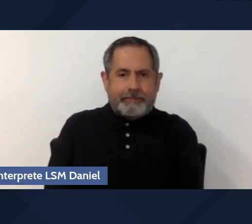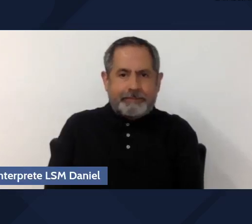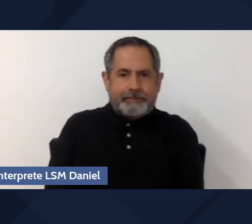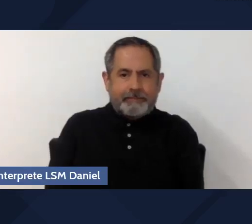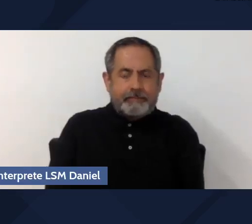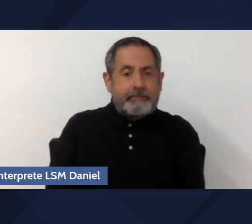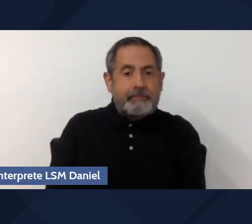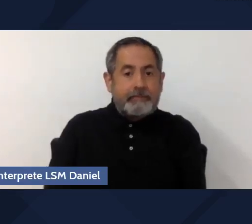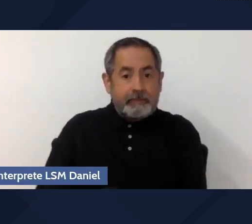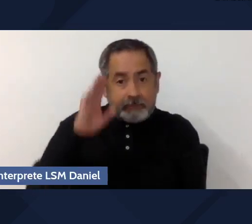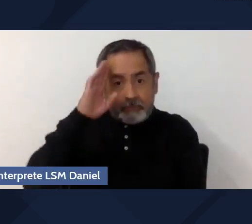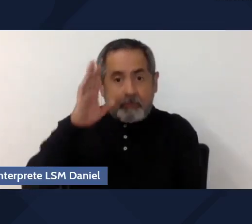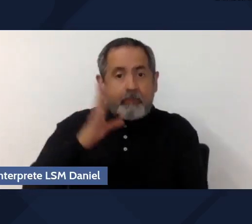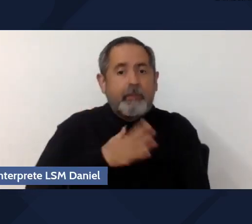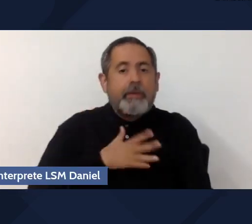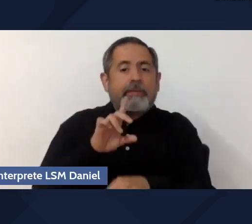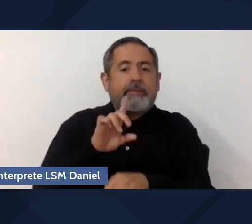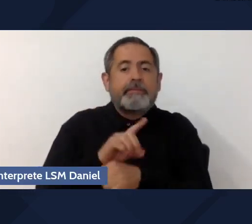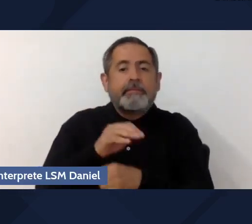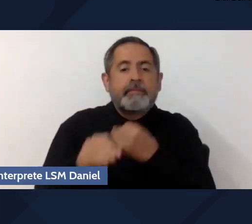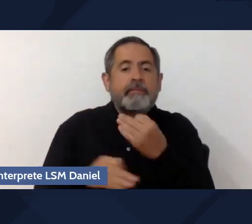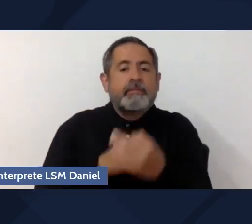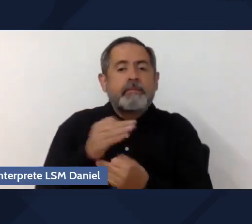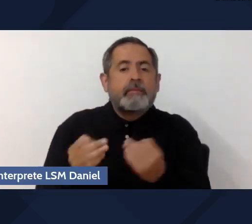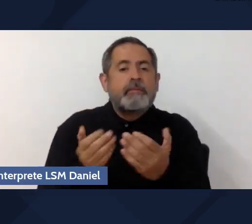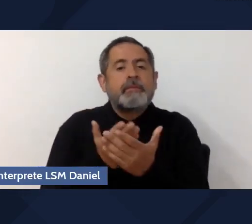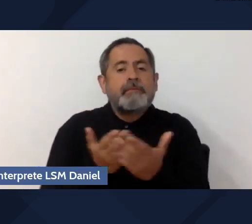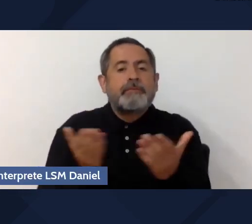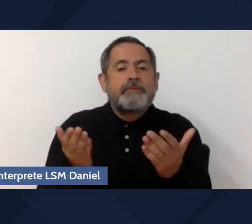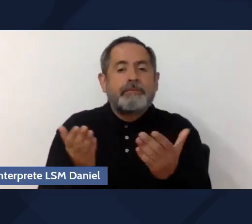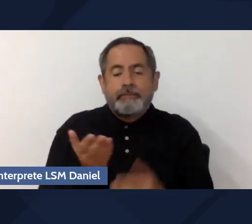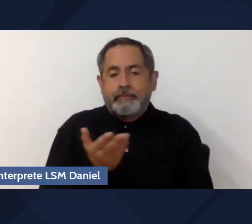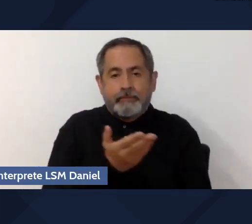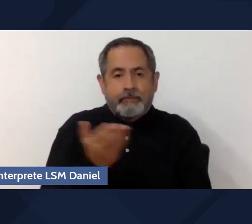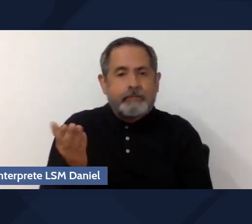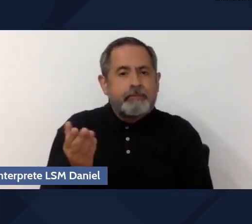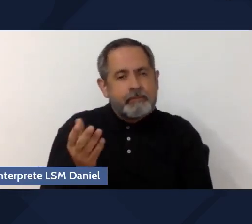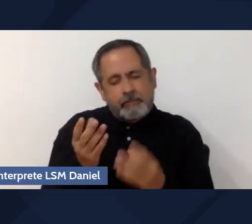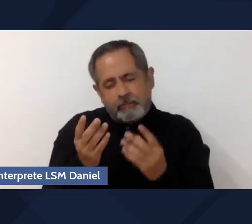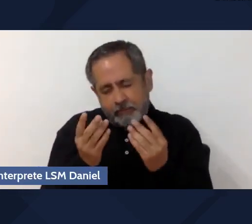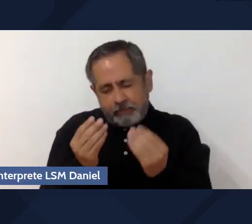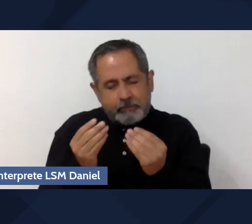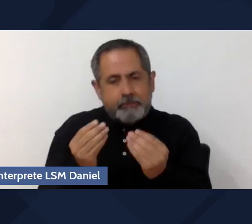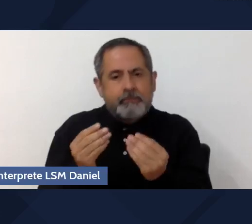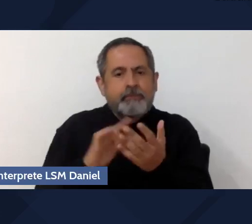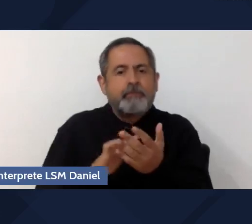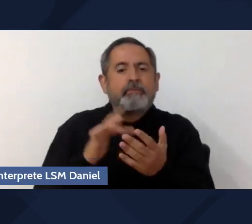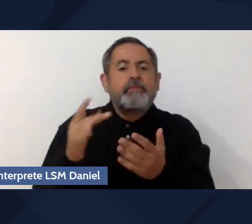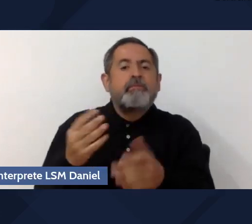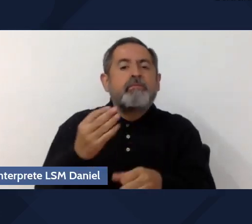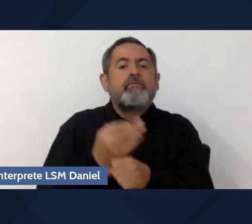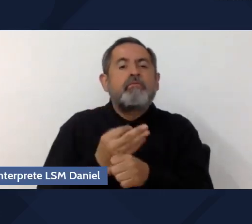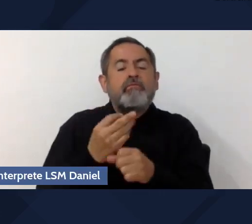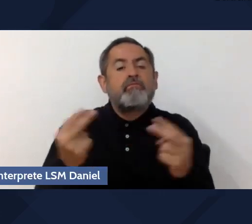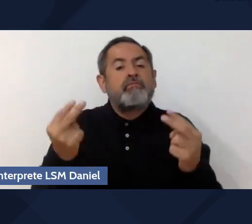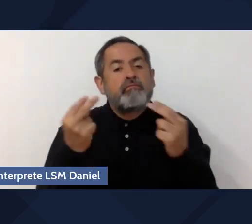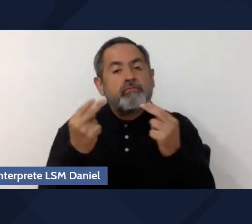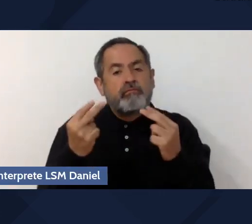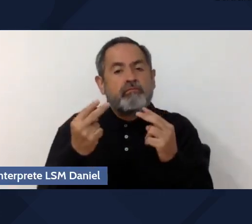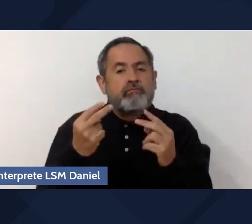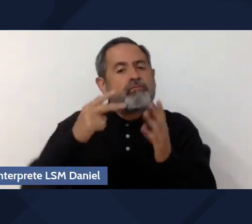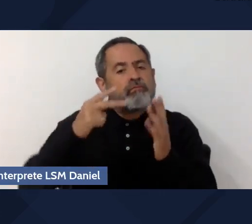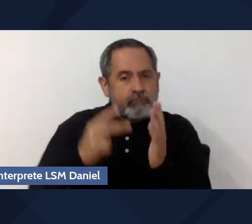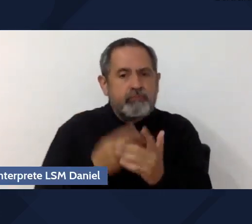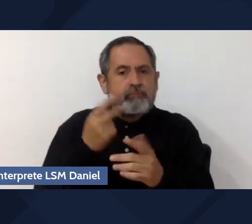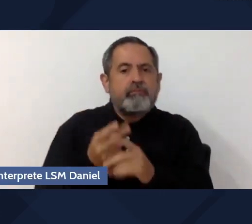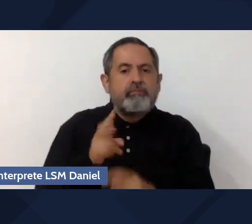Pues, muy buen día, tengan todas, tengan todos, muchas, muchas gracias por acompañarnos, otro, otro